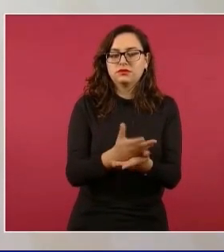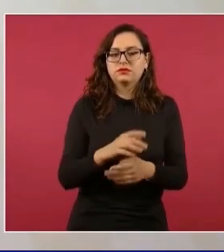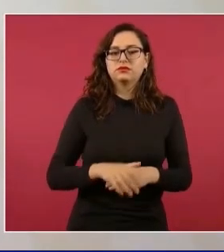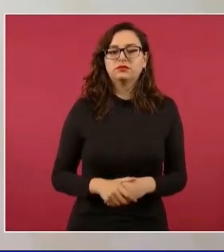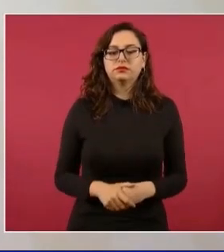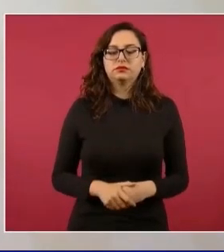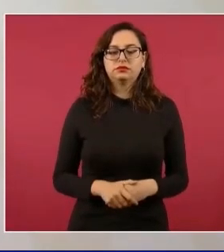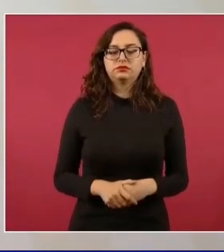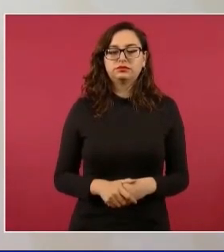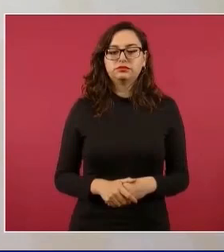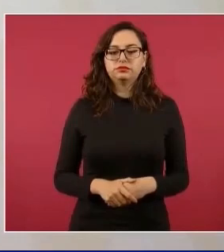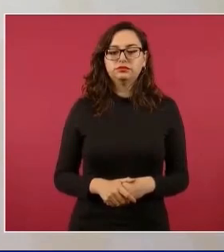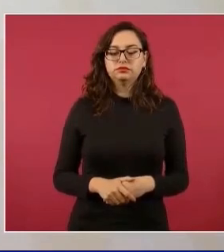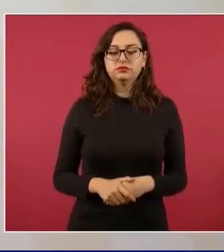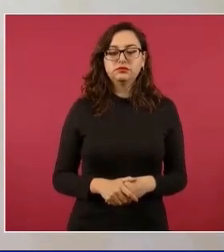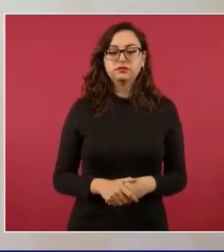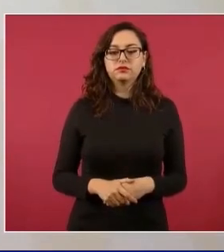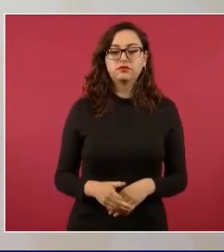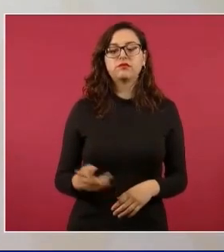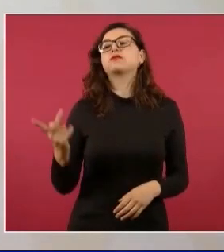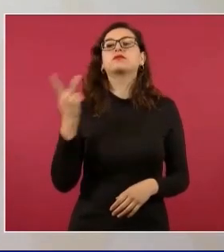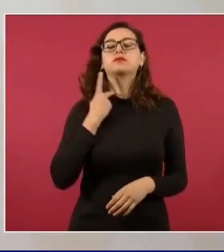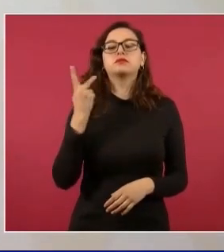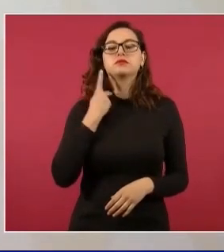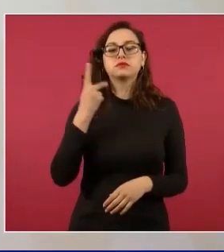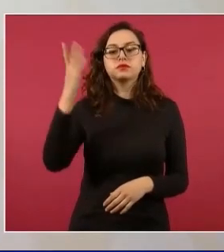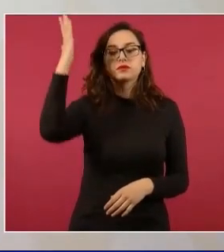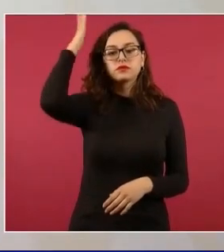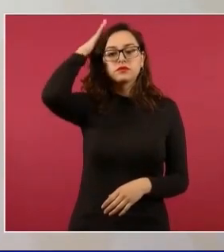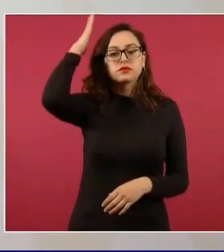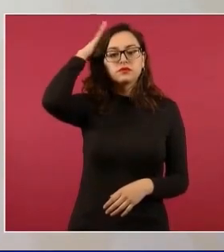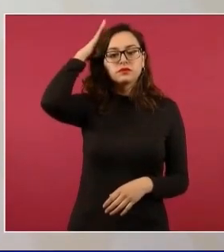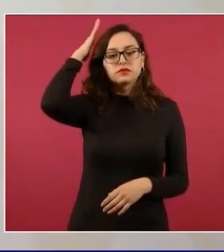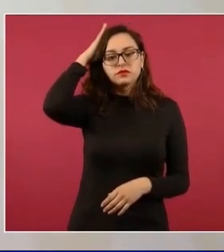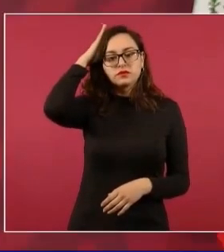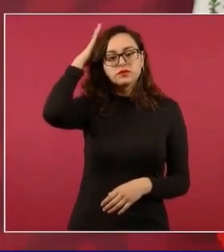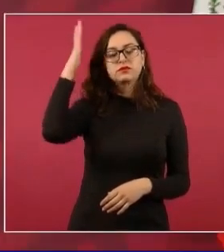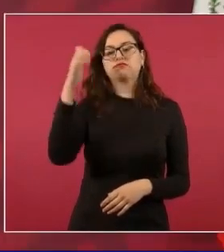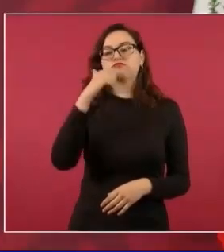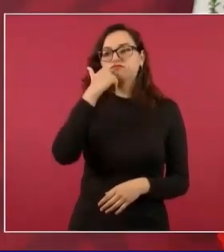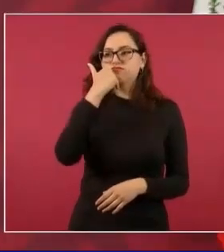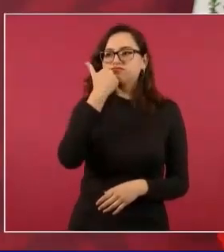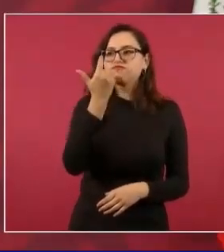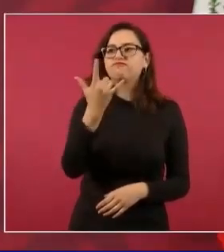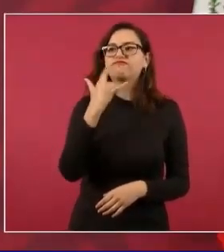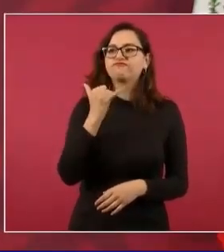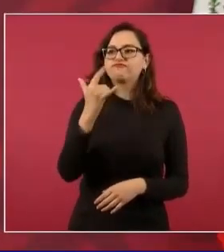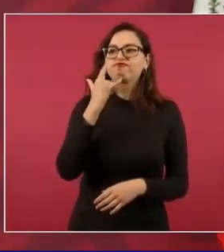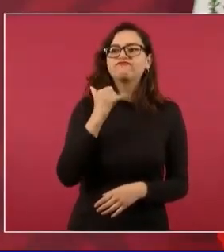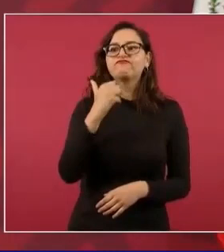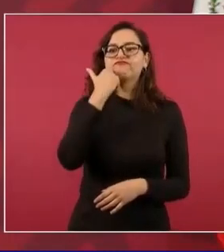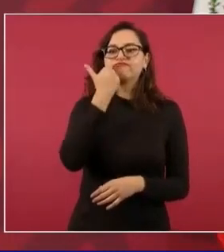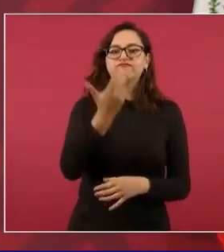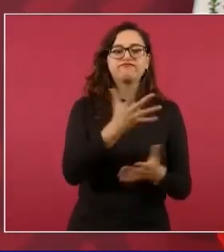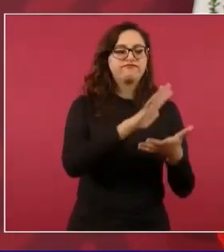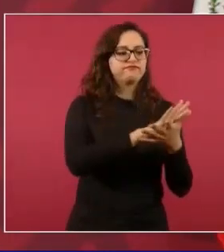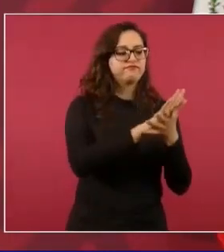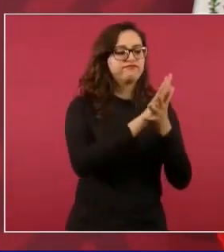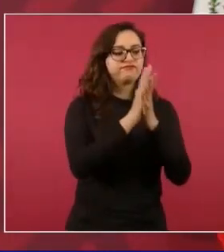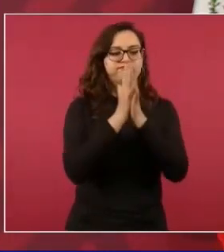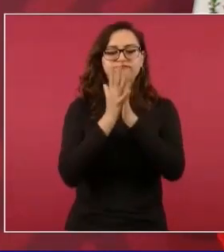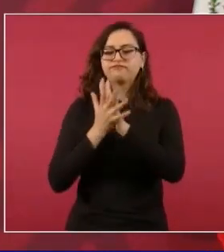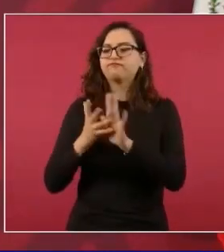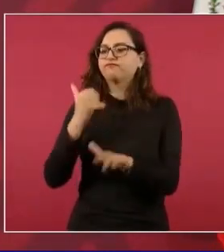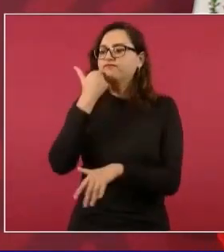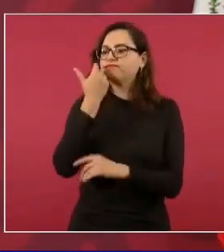Un dirigente político que quiere transformar, que quiere hacer